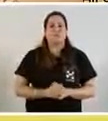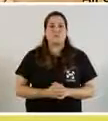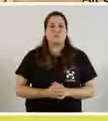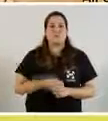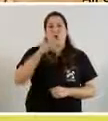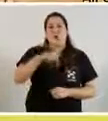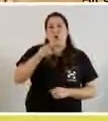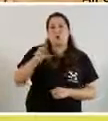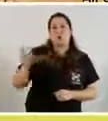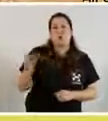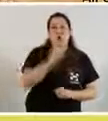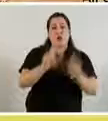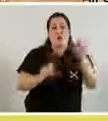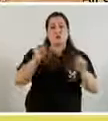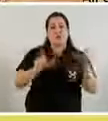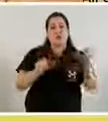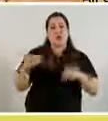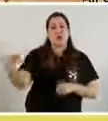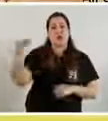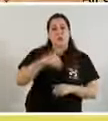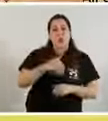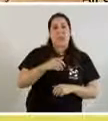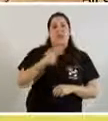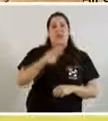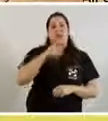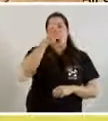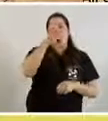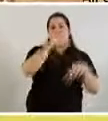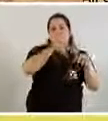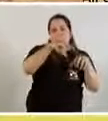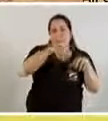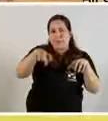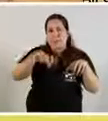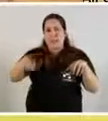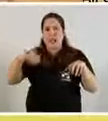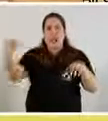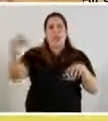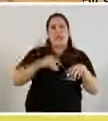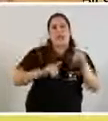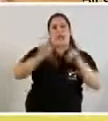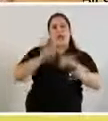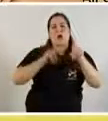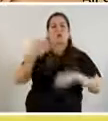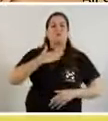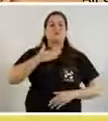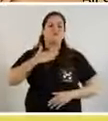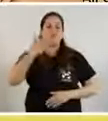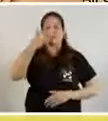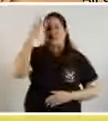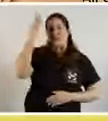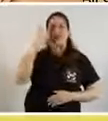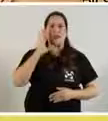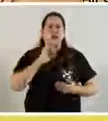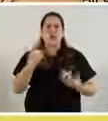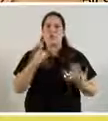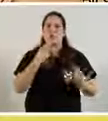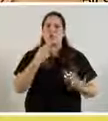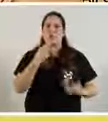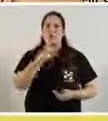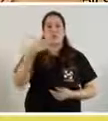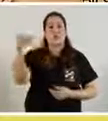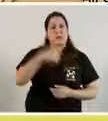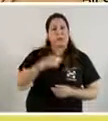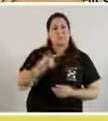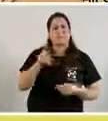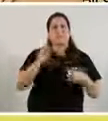que nos lo piden, todos los que se acercan al sistema de salud, los que vienen con síntomas, los que tienen alguna duda, a todos aquellos,